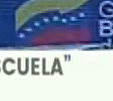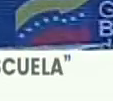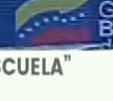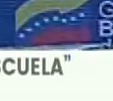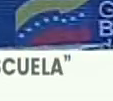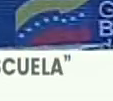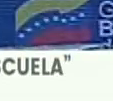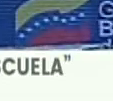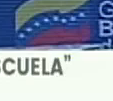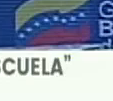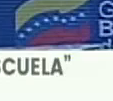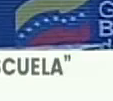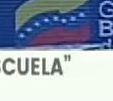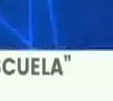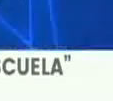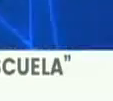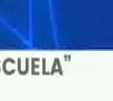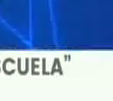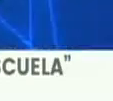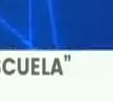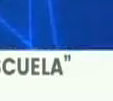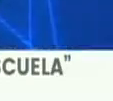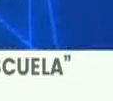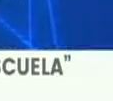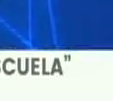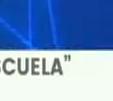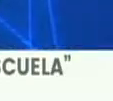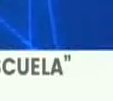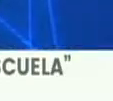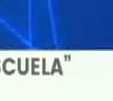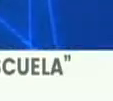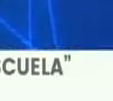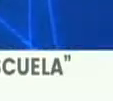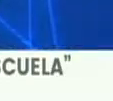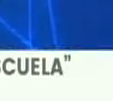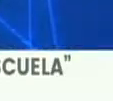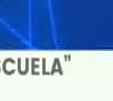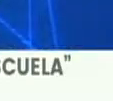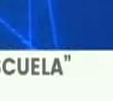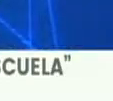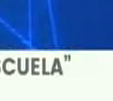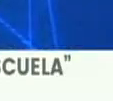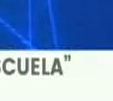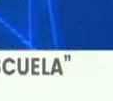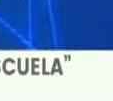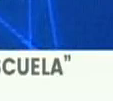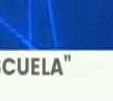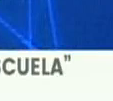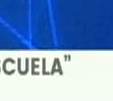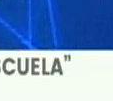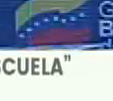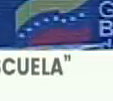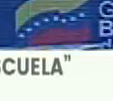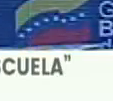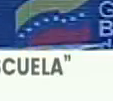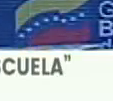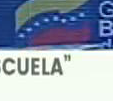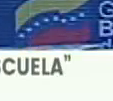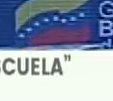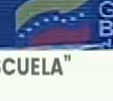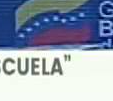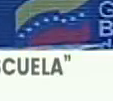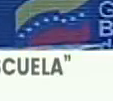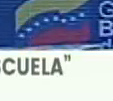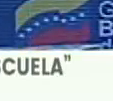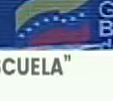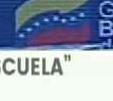maestra Delcy Rodríguez, doctora y maestra, vicepresidenta ejecutiva. Desde ya desde su despacho